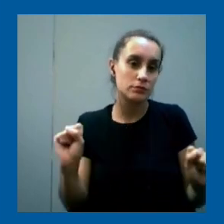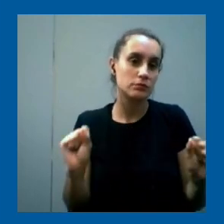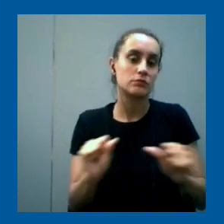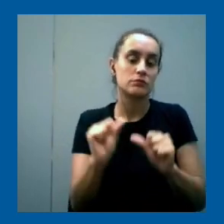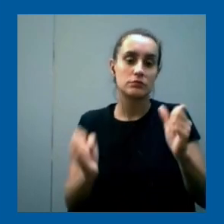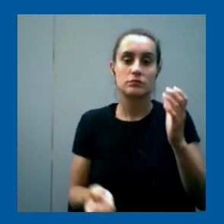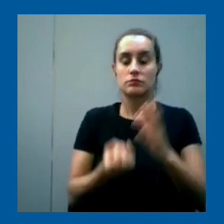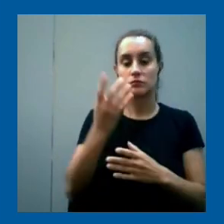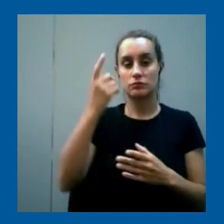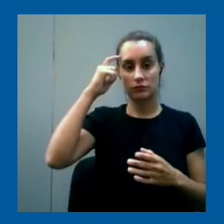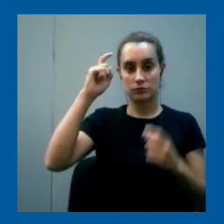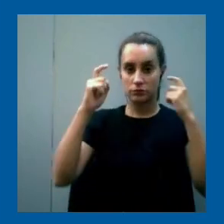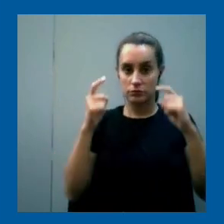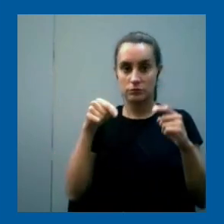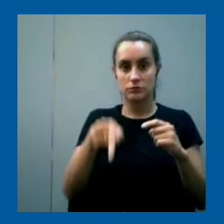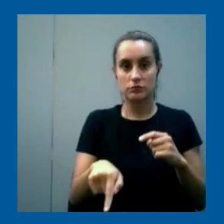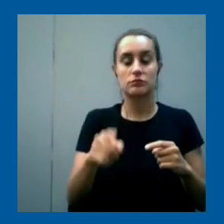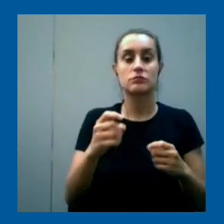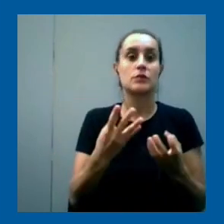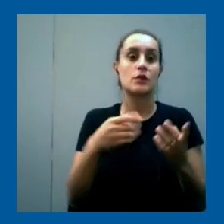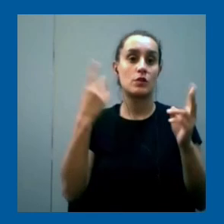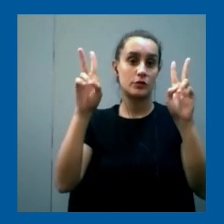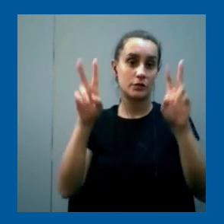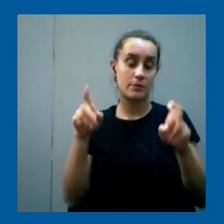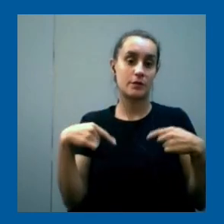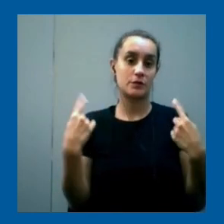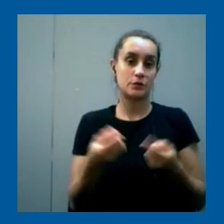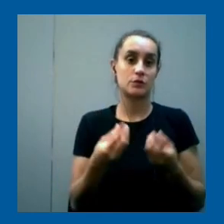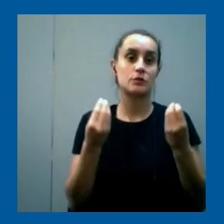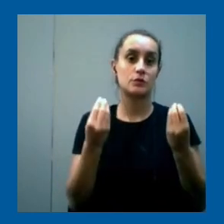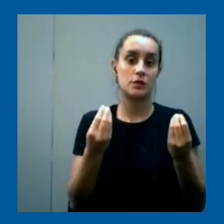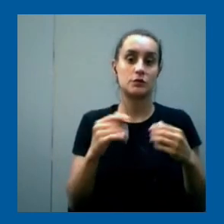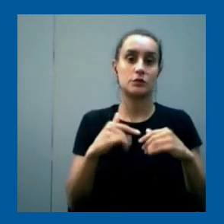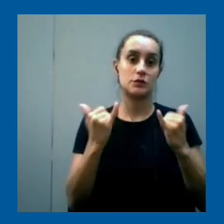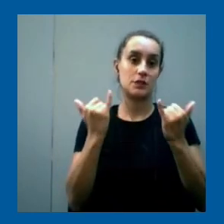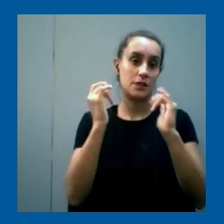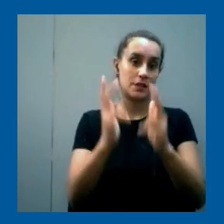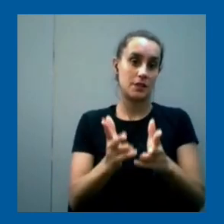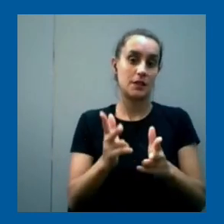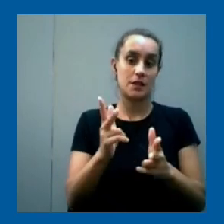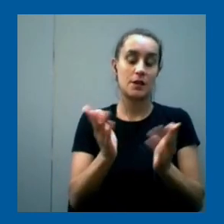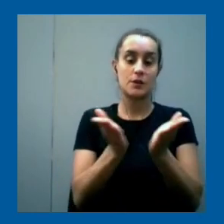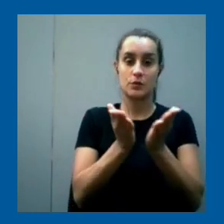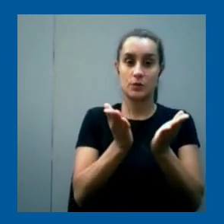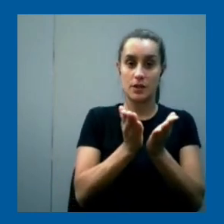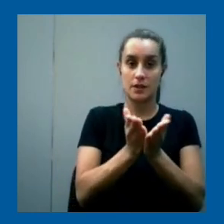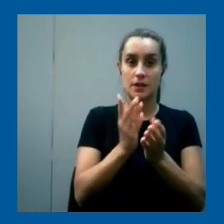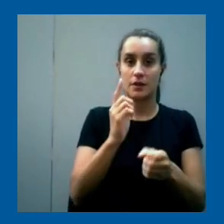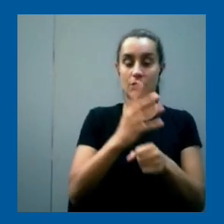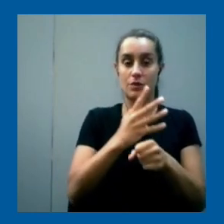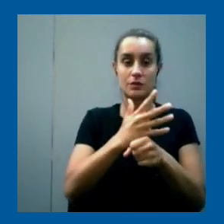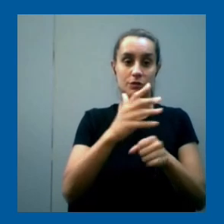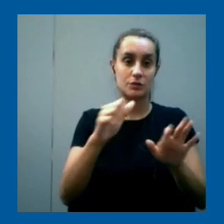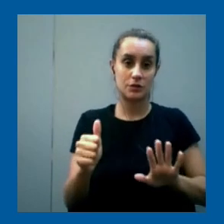abordar estos mismos temas porque además el otro tema que tenemos es que como les decía los estudiantes de bachillerato hoy no pasaron por esto entonces